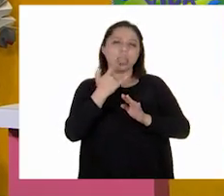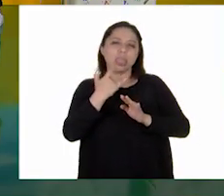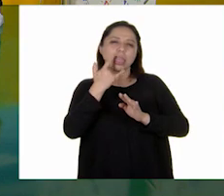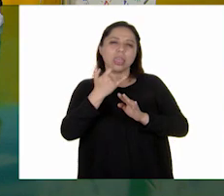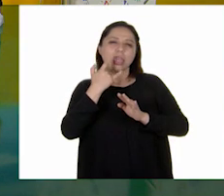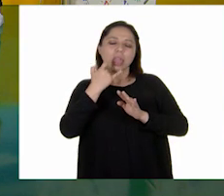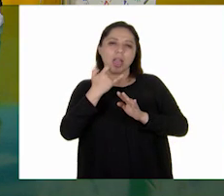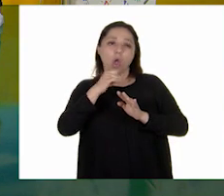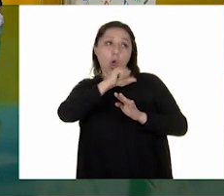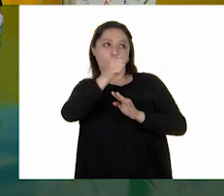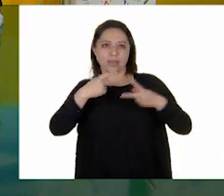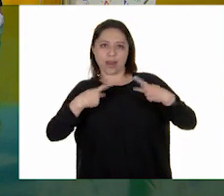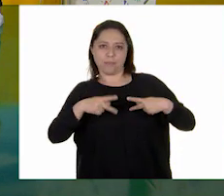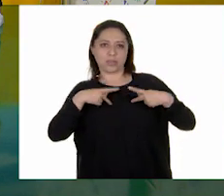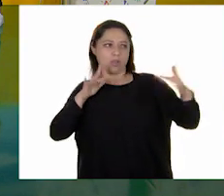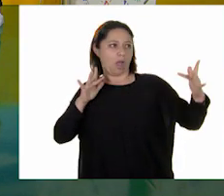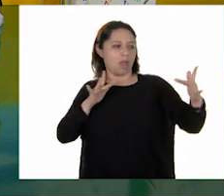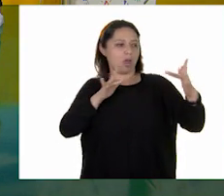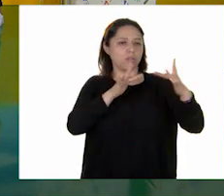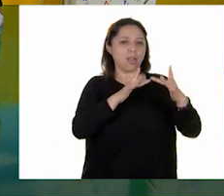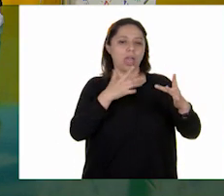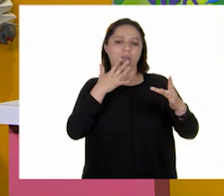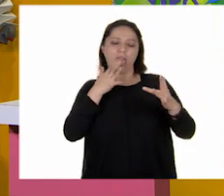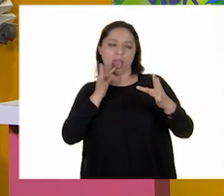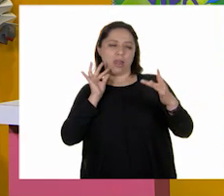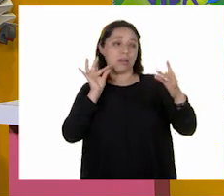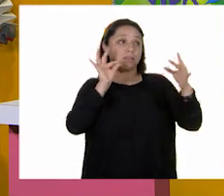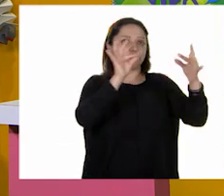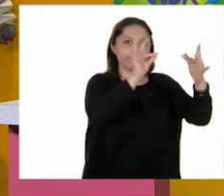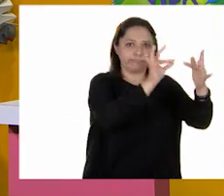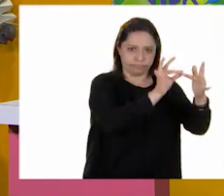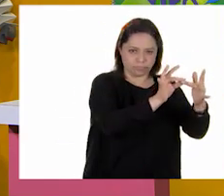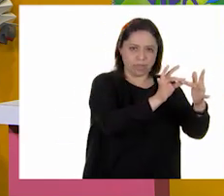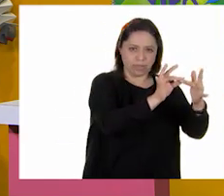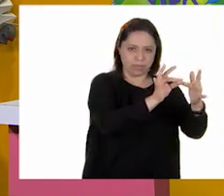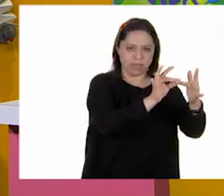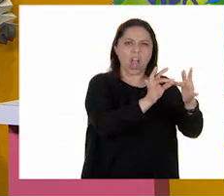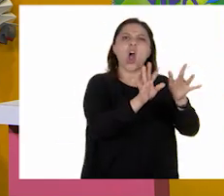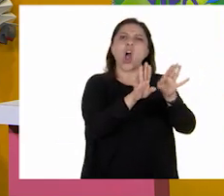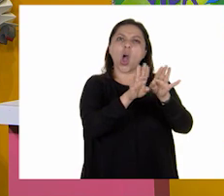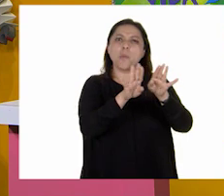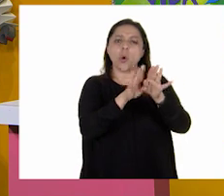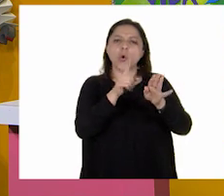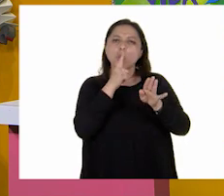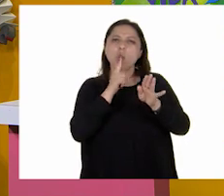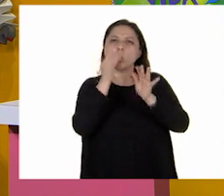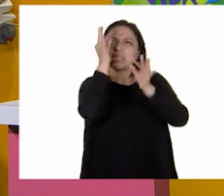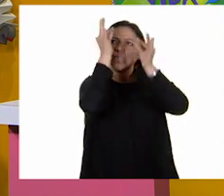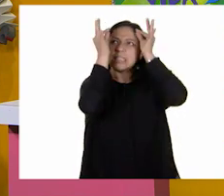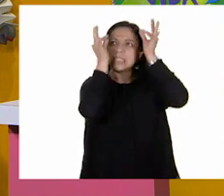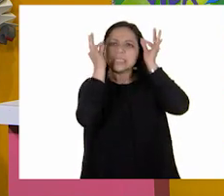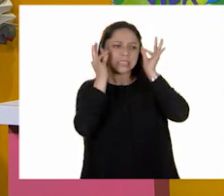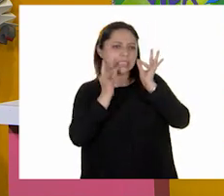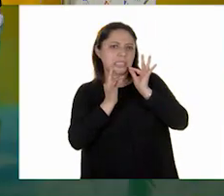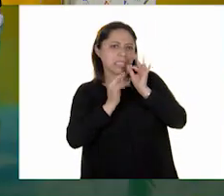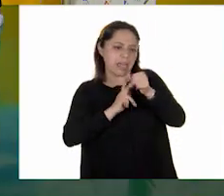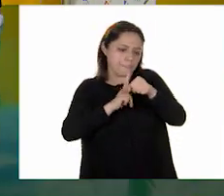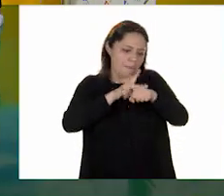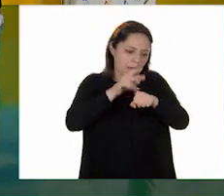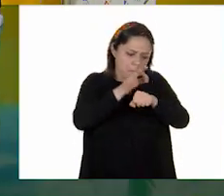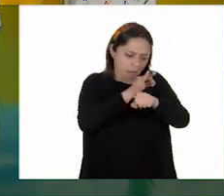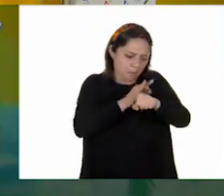una persona infectada. El principal síntoma se da a partir de un salpullido rojizo y algunas manchas en la piel.